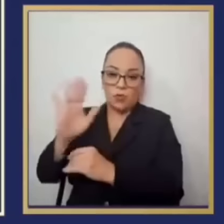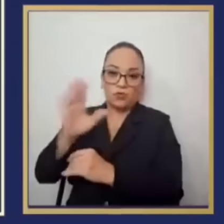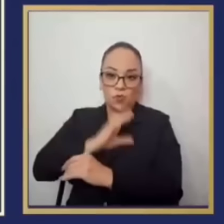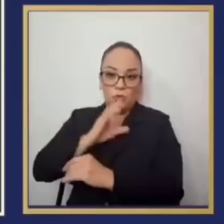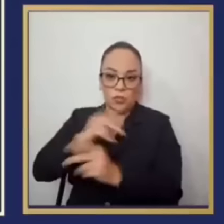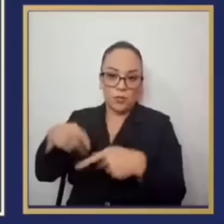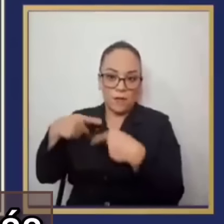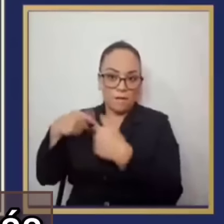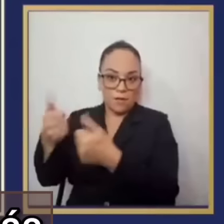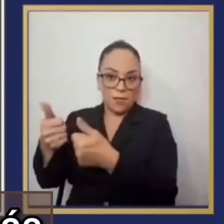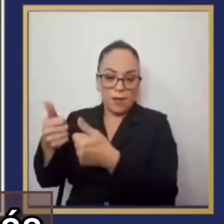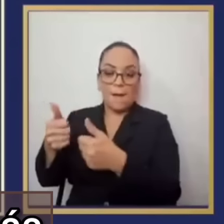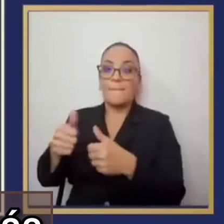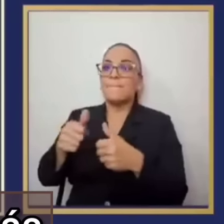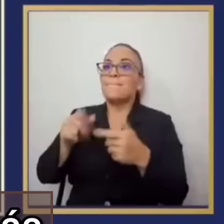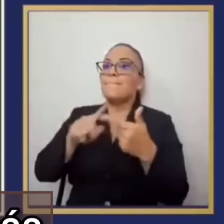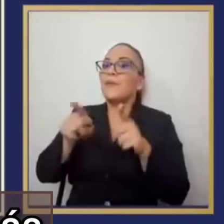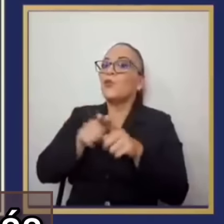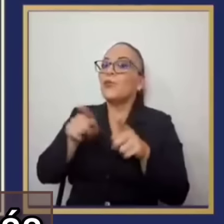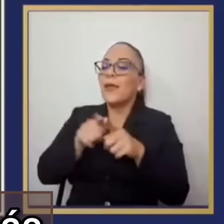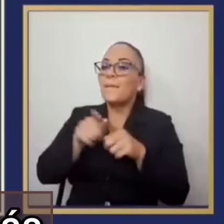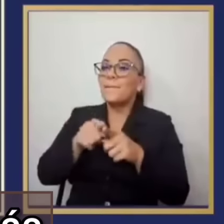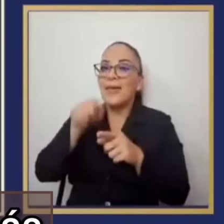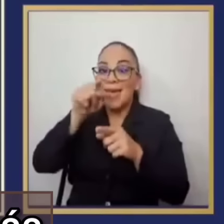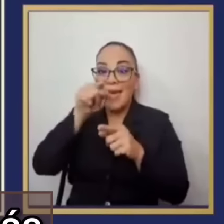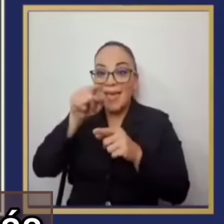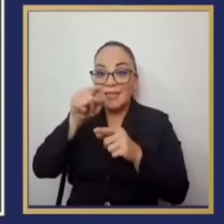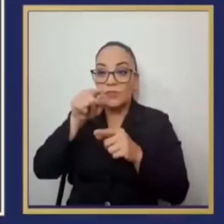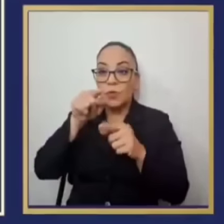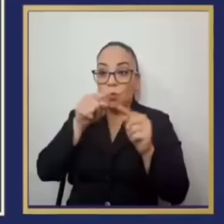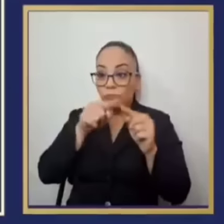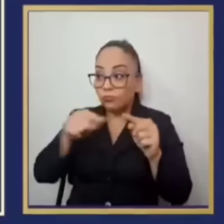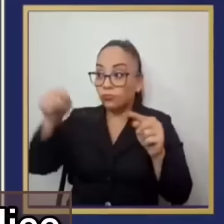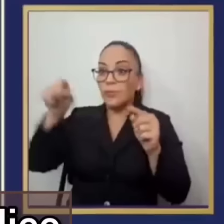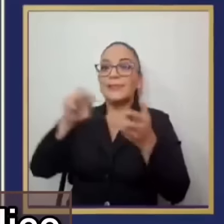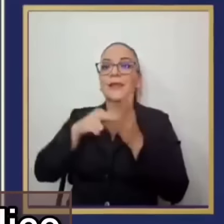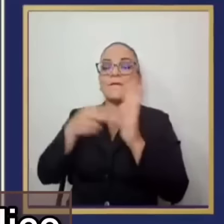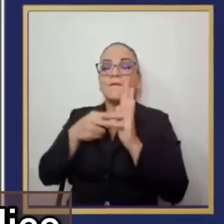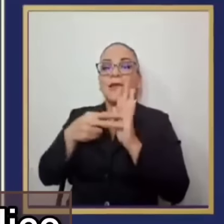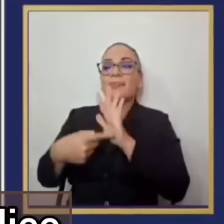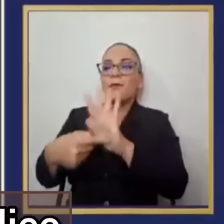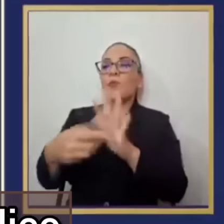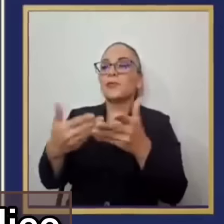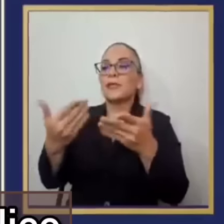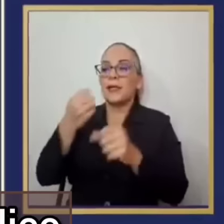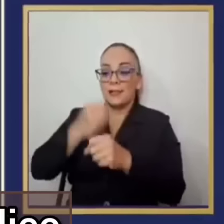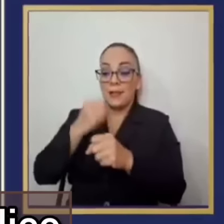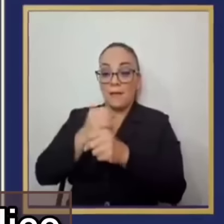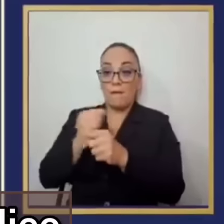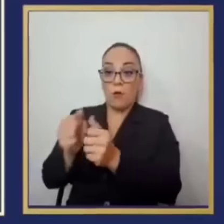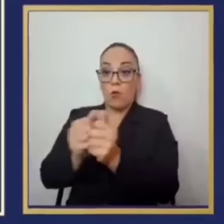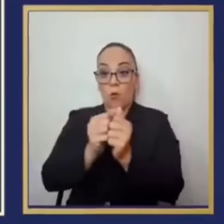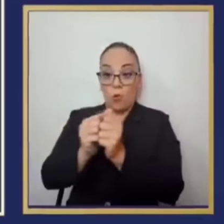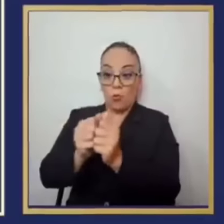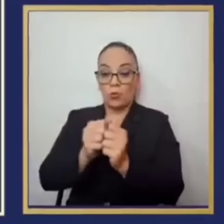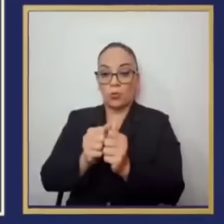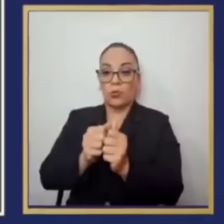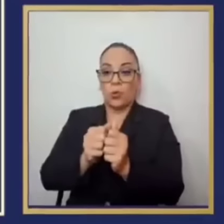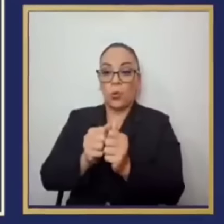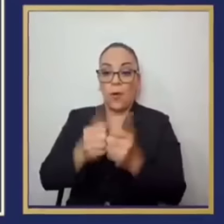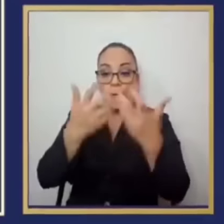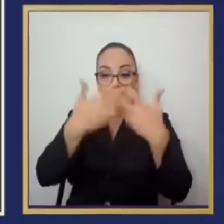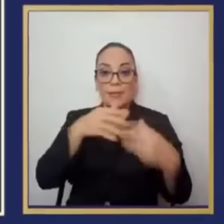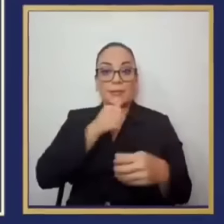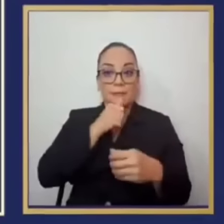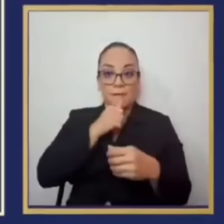vivir, sino porque demuestra una vez más que la labor conjunta de sector público y sector privado